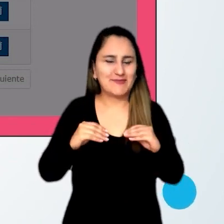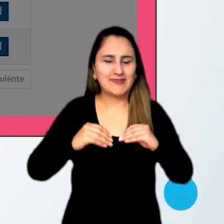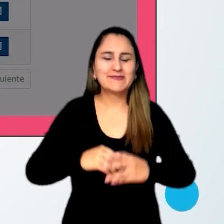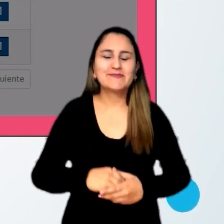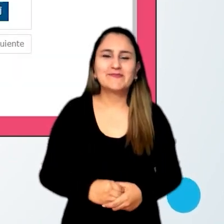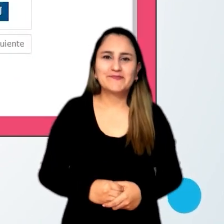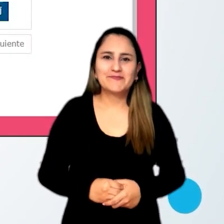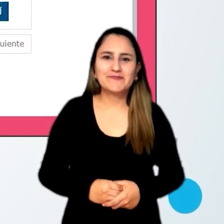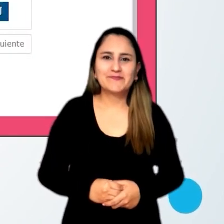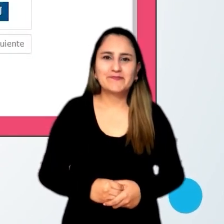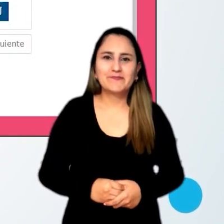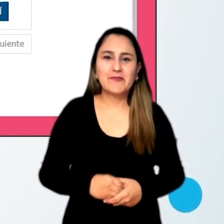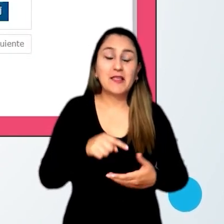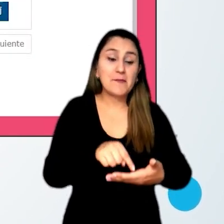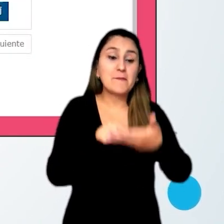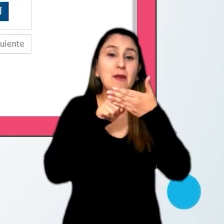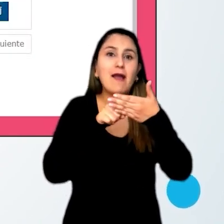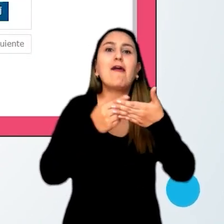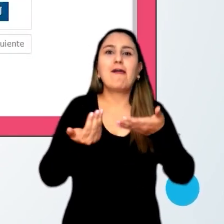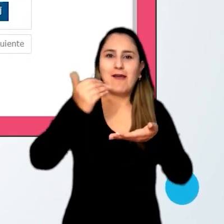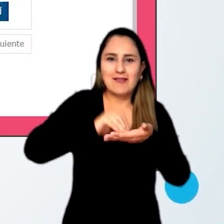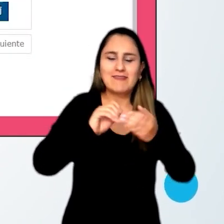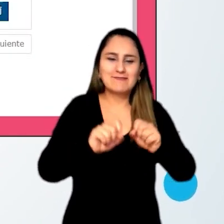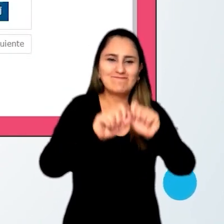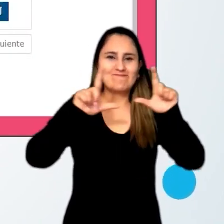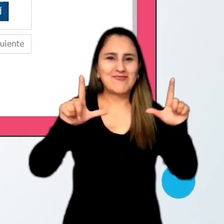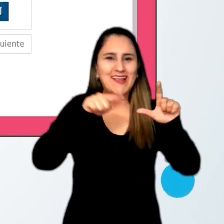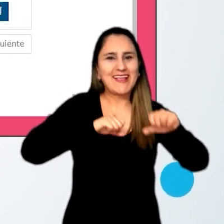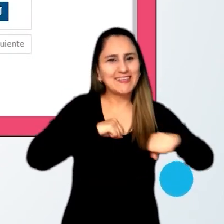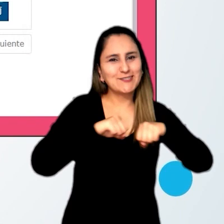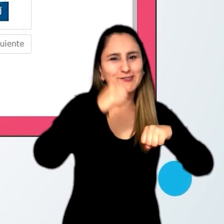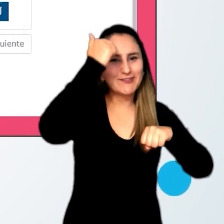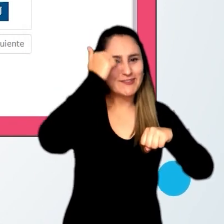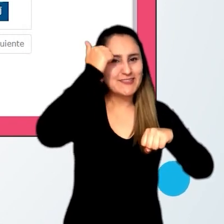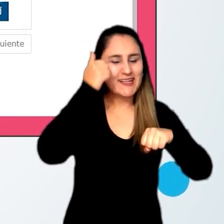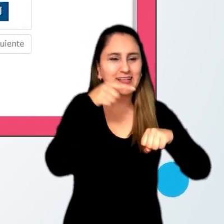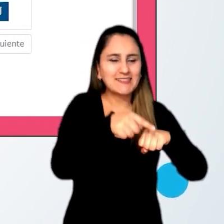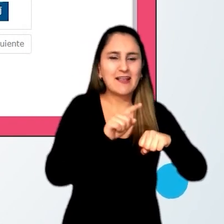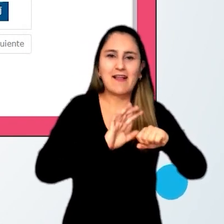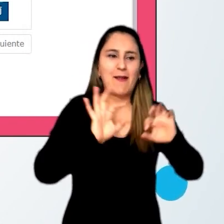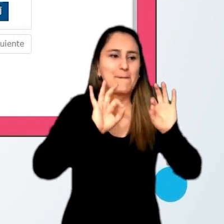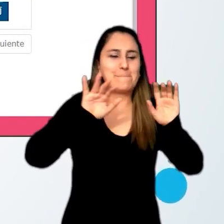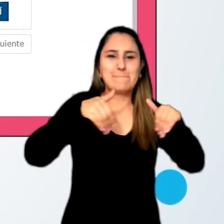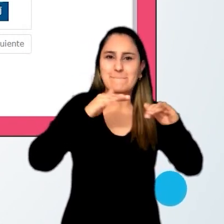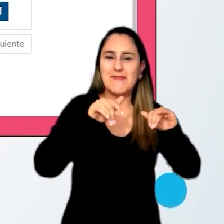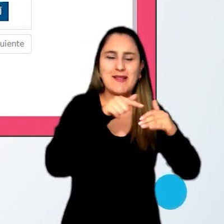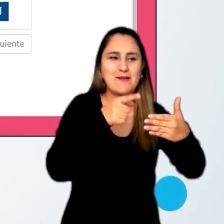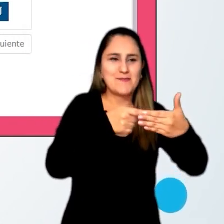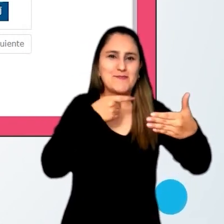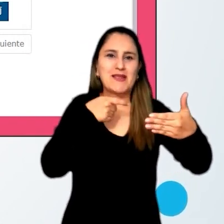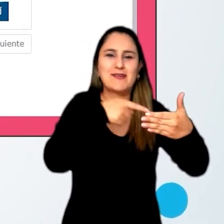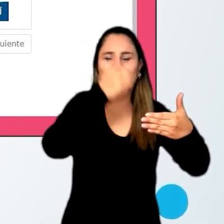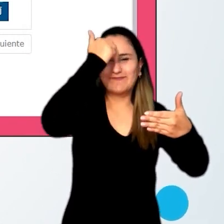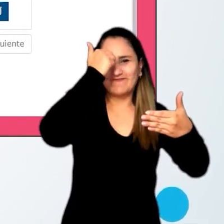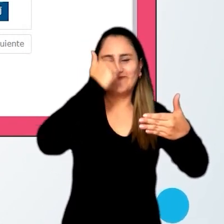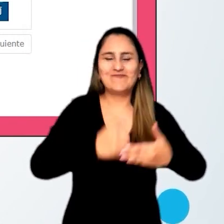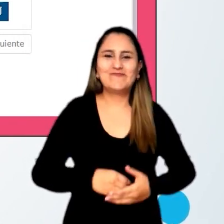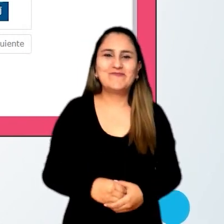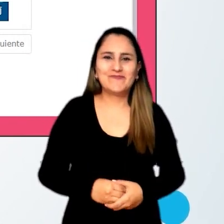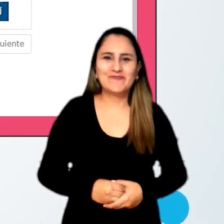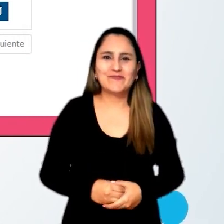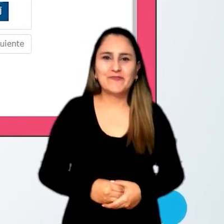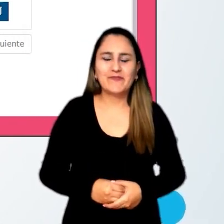aceptar. Se mostrará de nuevo la pantalla de gestión docentes sin el registro del docente eliminado.